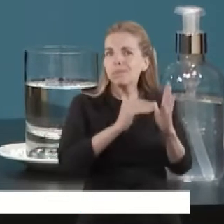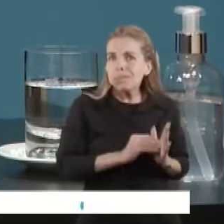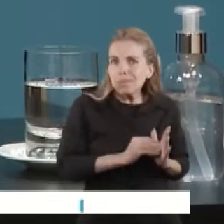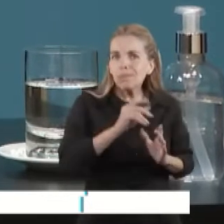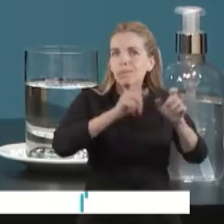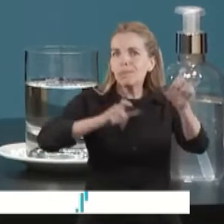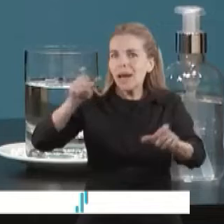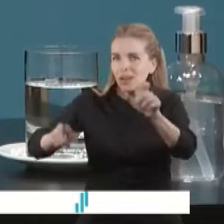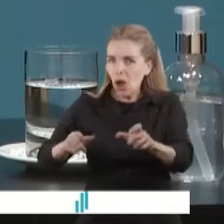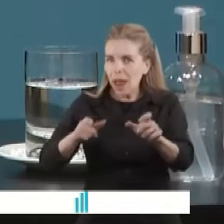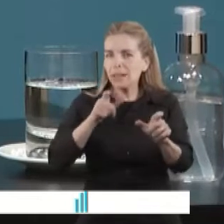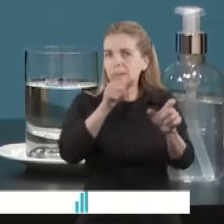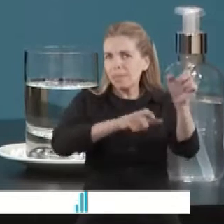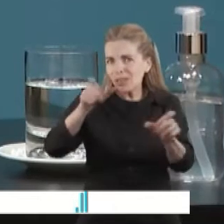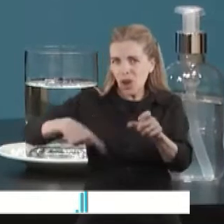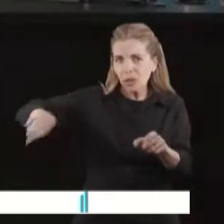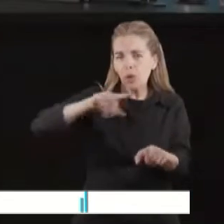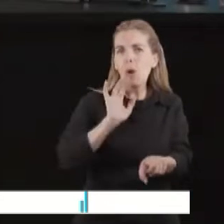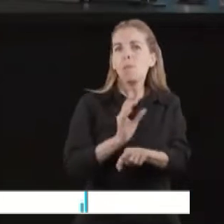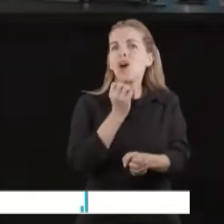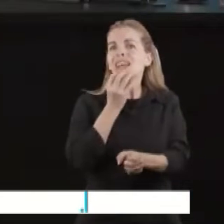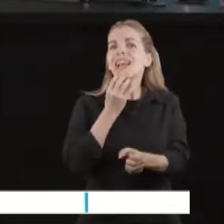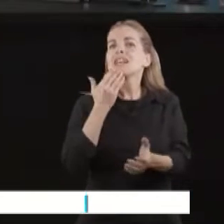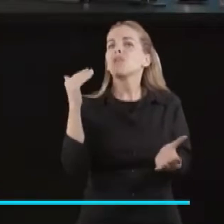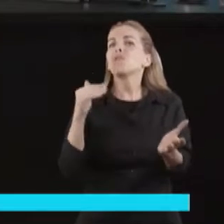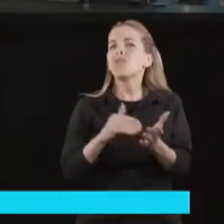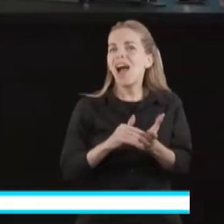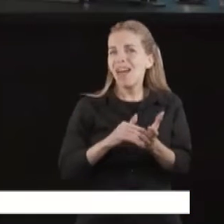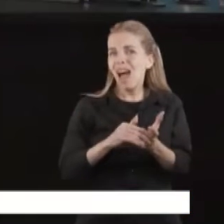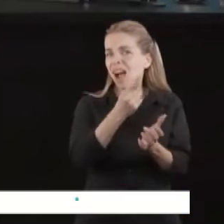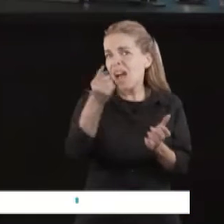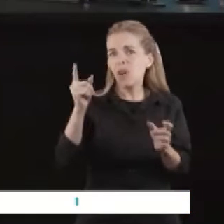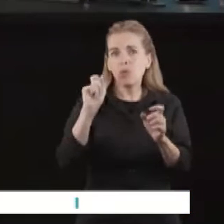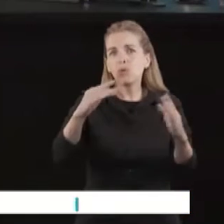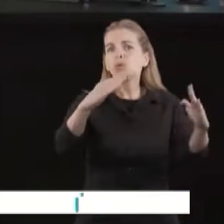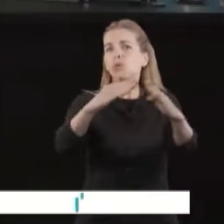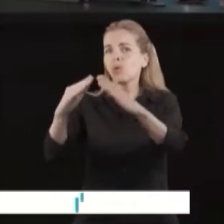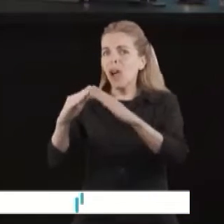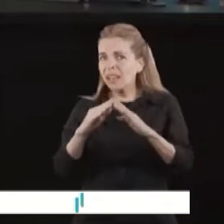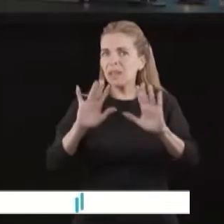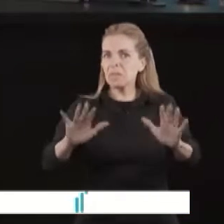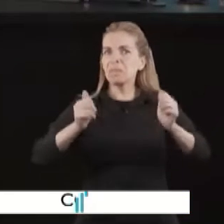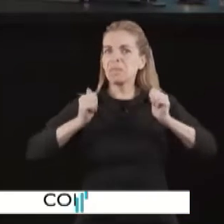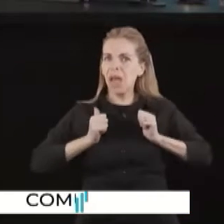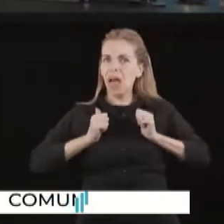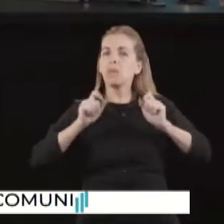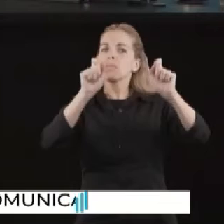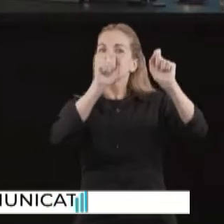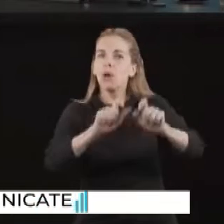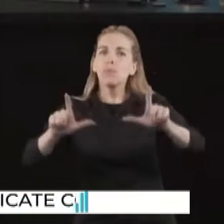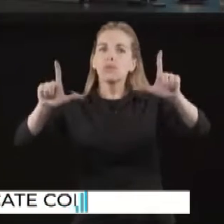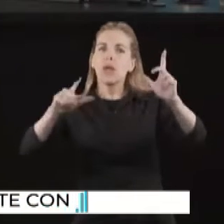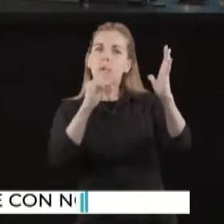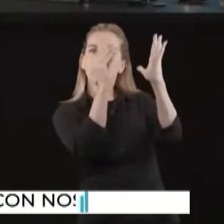que ciudadanos y ciudadanas de la República Argentina pueden cargar desde su casa, teniendo las previsiones que ahora vamos a mencionar.